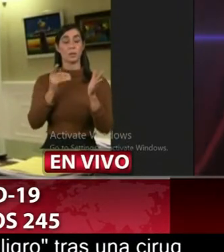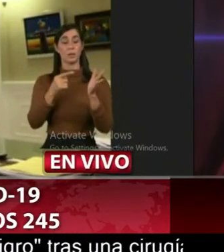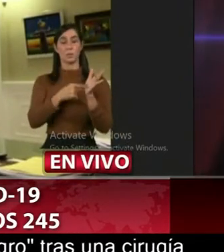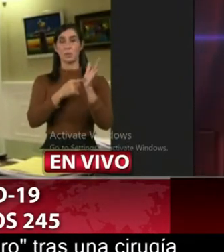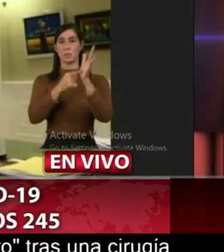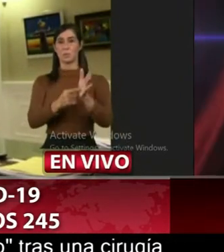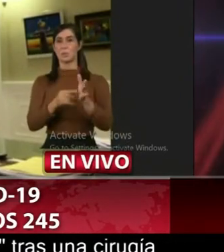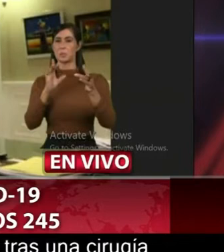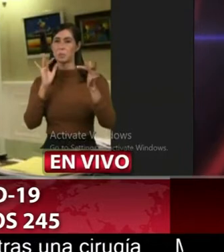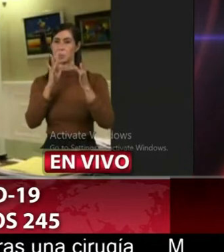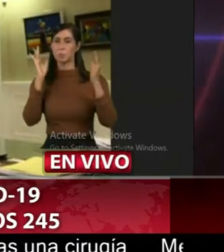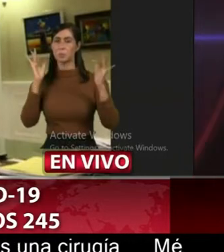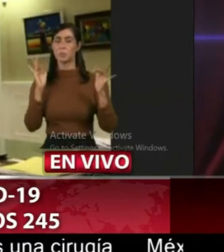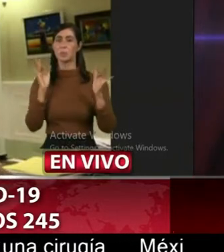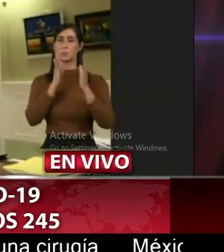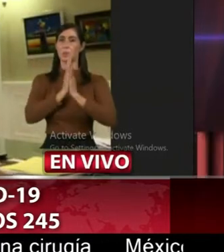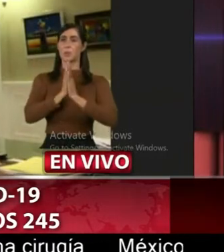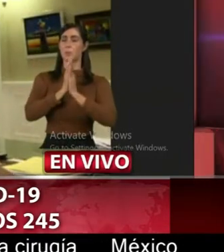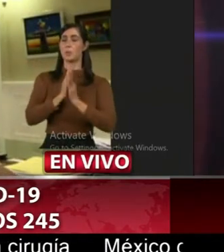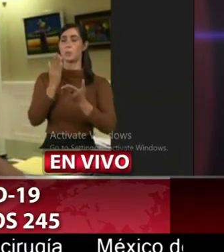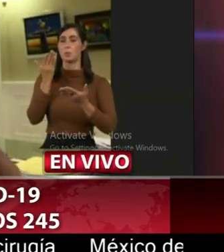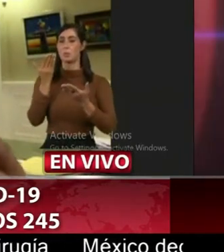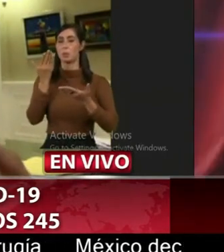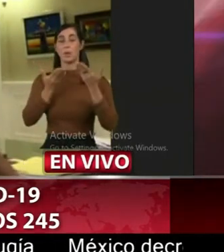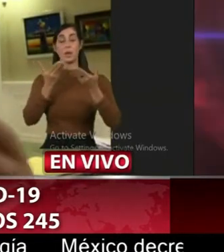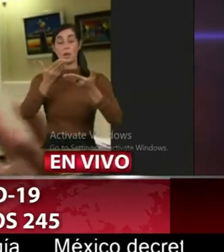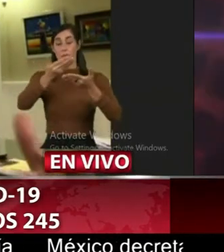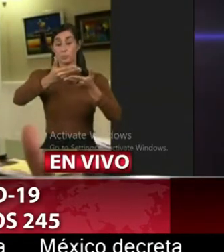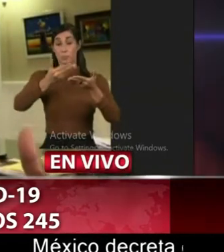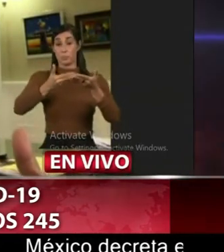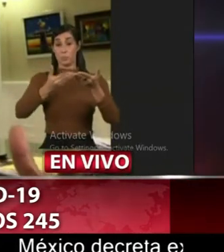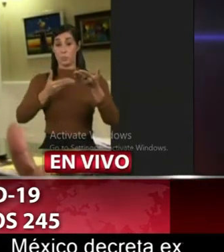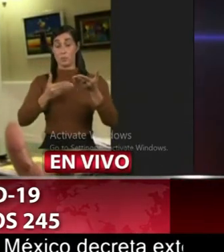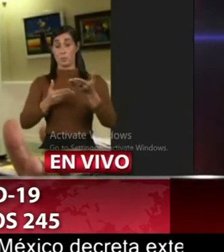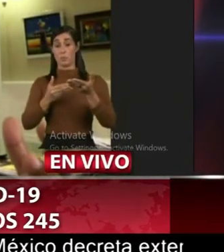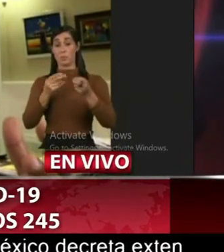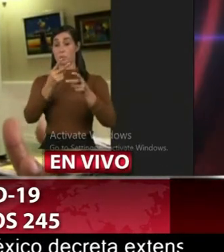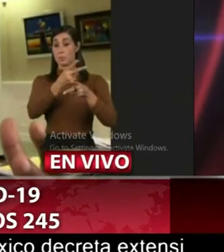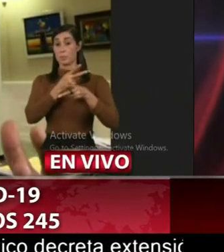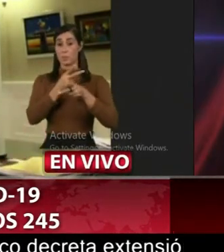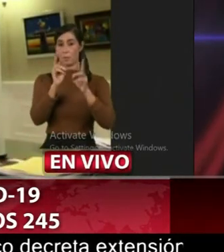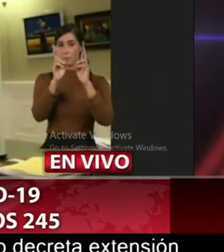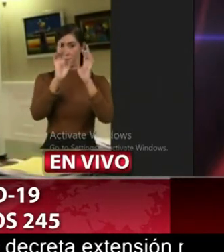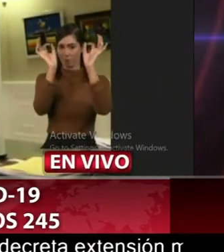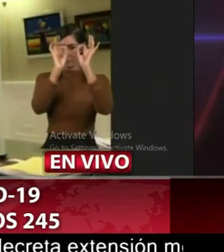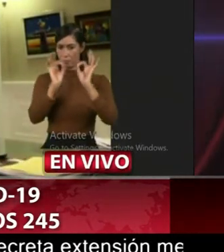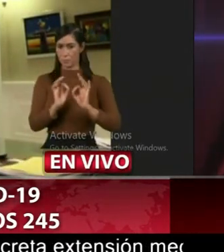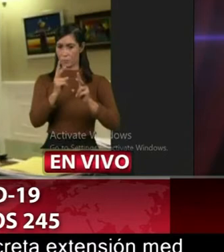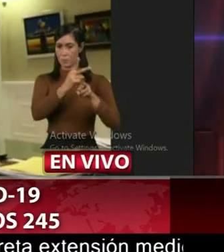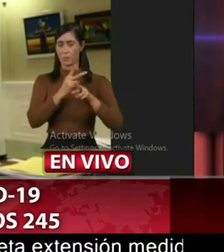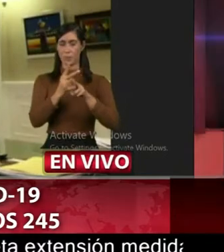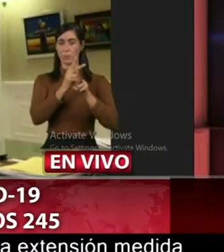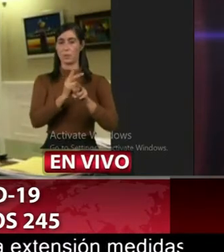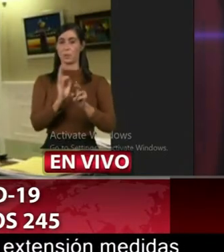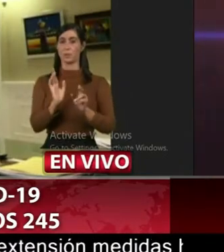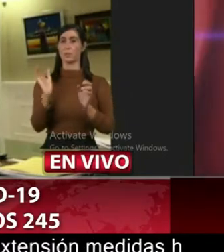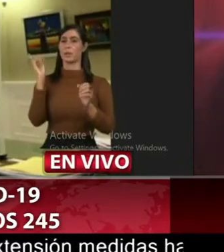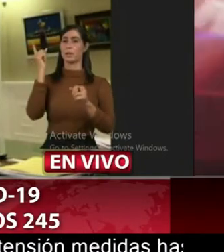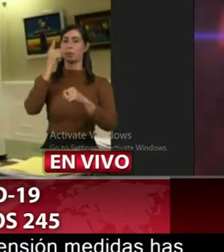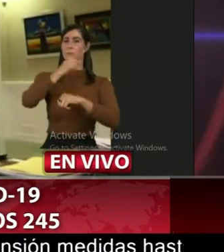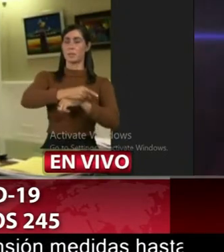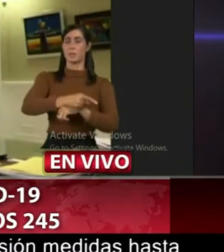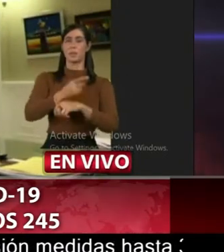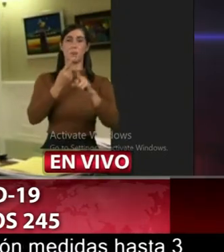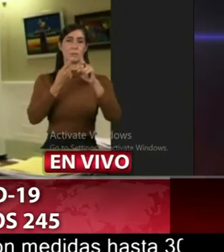junta central electoral o le ha pedido la elaboración de algún instructivo para ese proceso electoral programado para